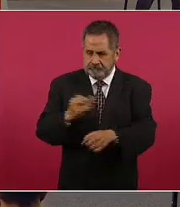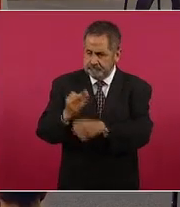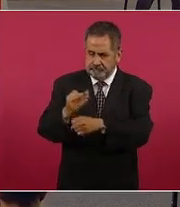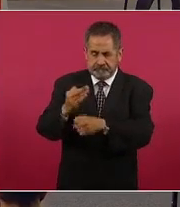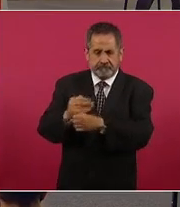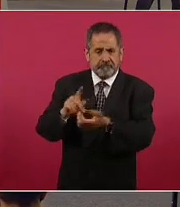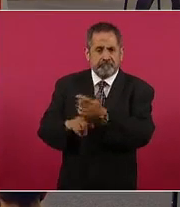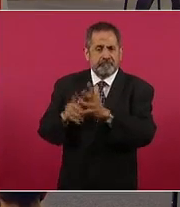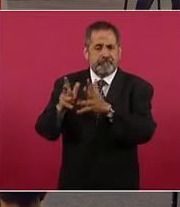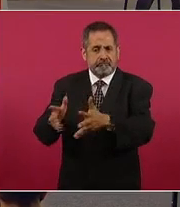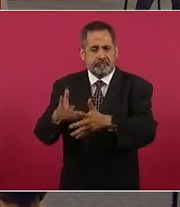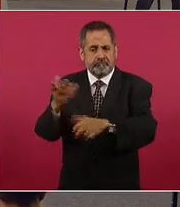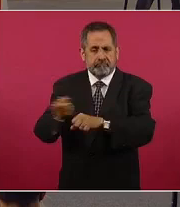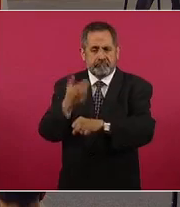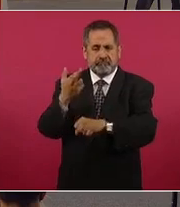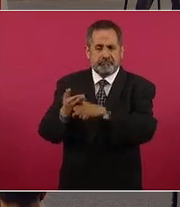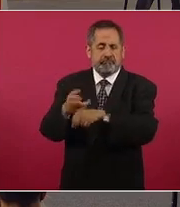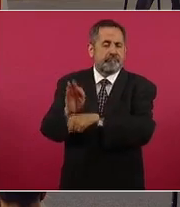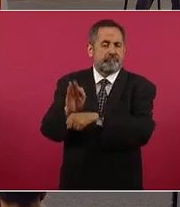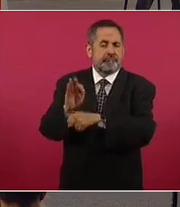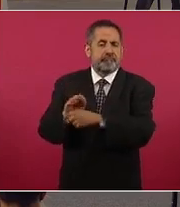en la Secretaría de la Defensa